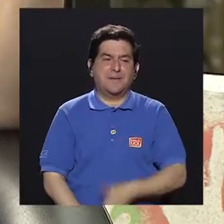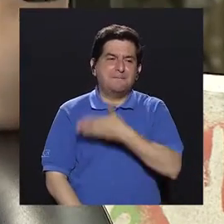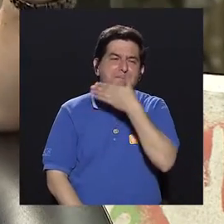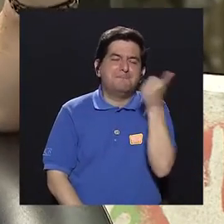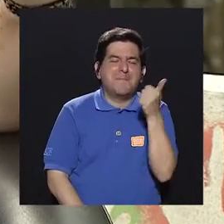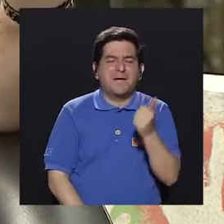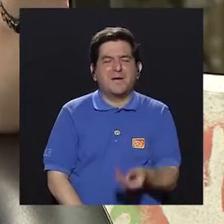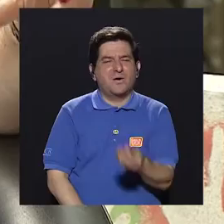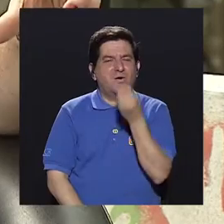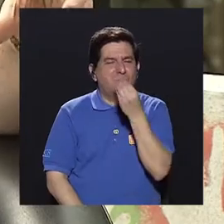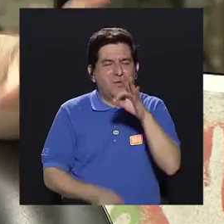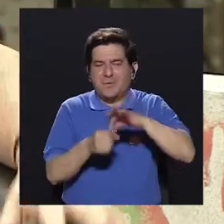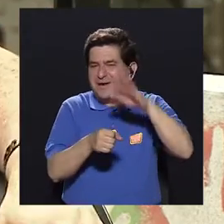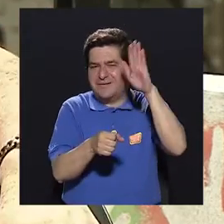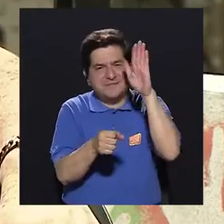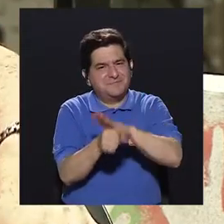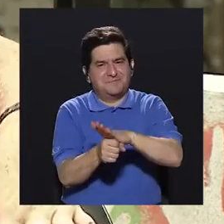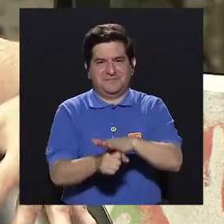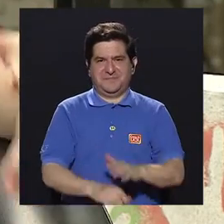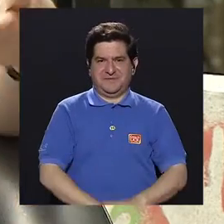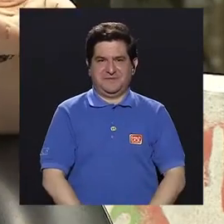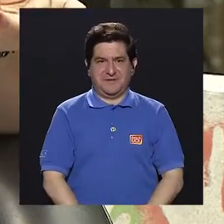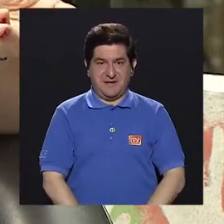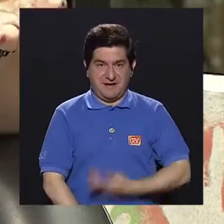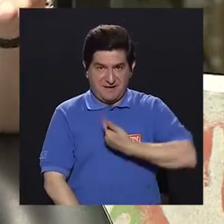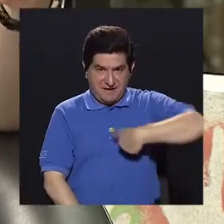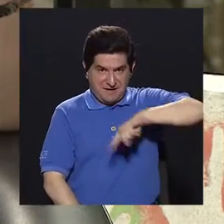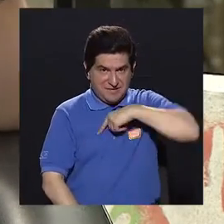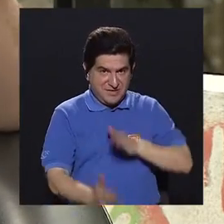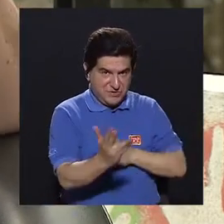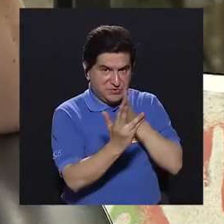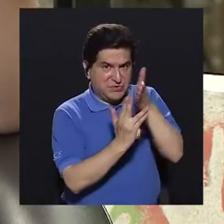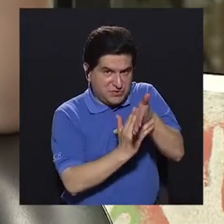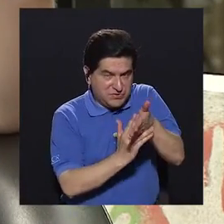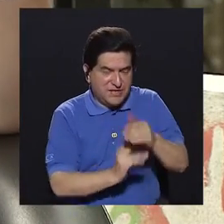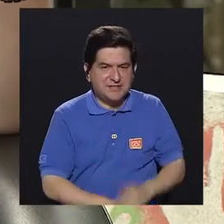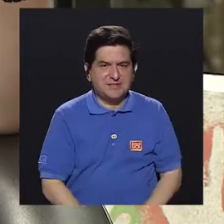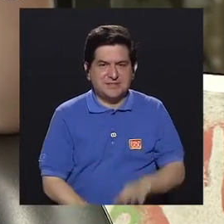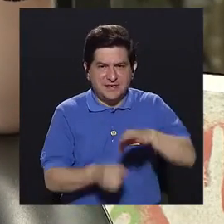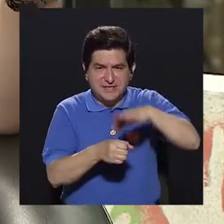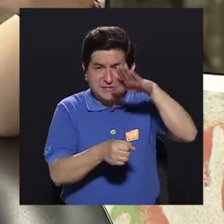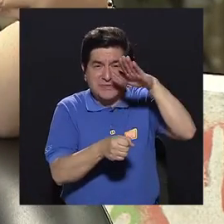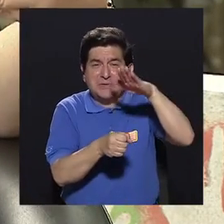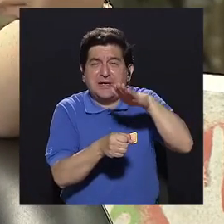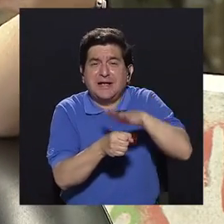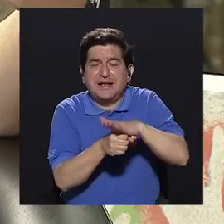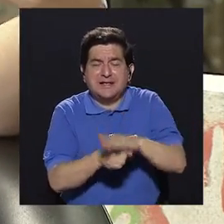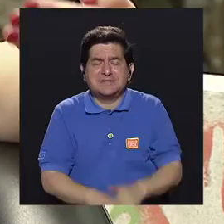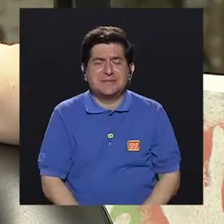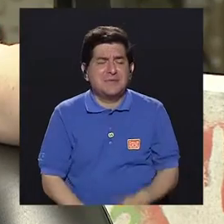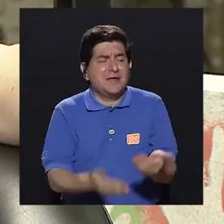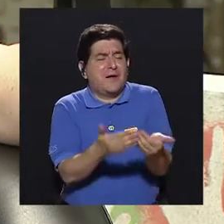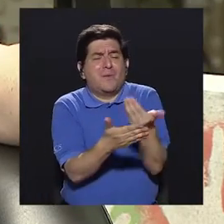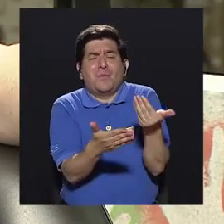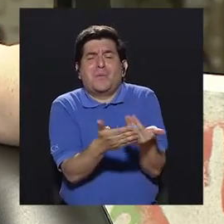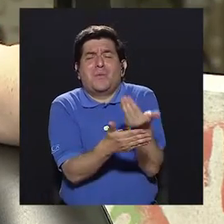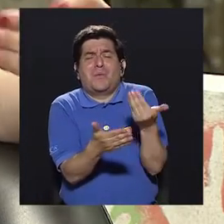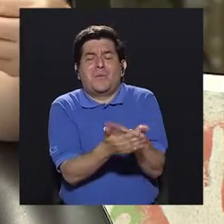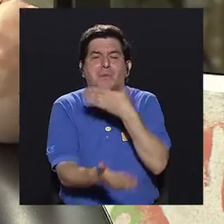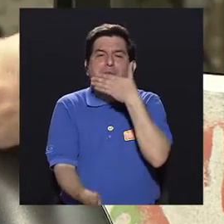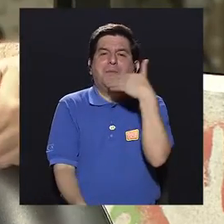consumirlo en semilla. Si nosotros tuviéramos acceso, inclusive, a las semillas más frescas,